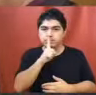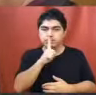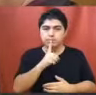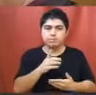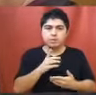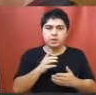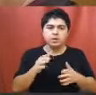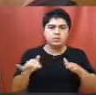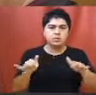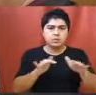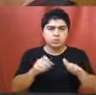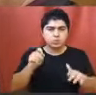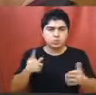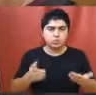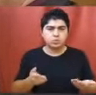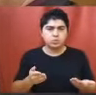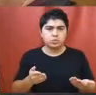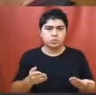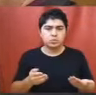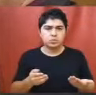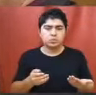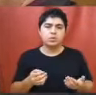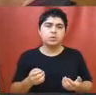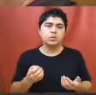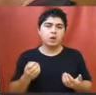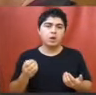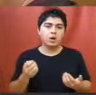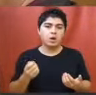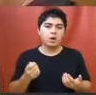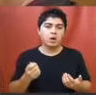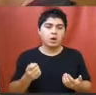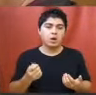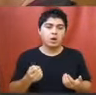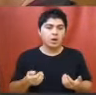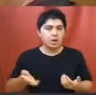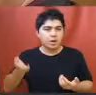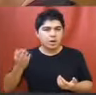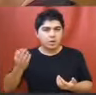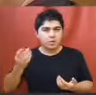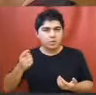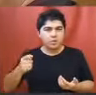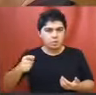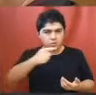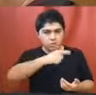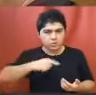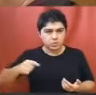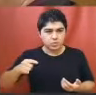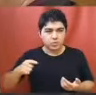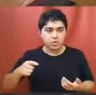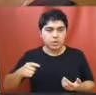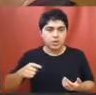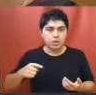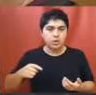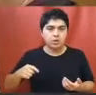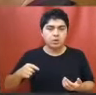tipo de situaciones a quienes hemos disfrutado durante toda nuestra